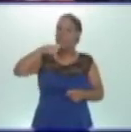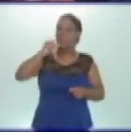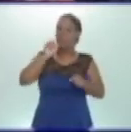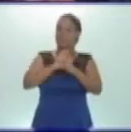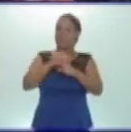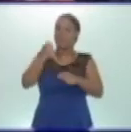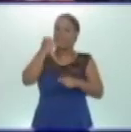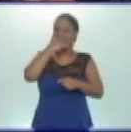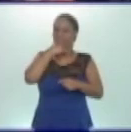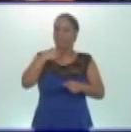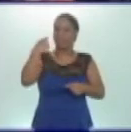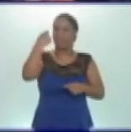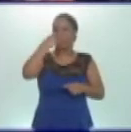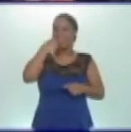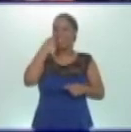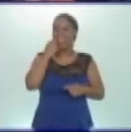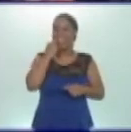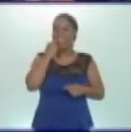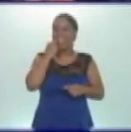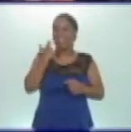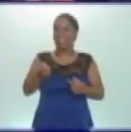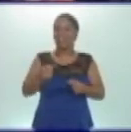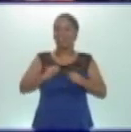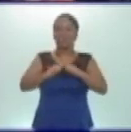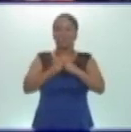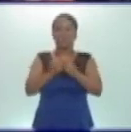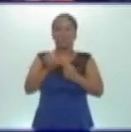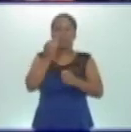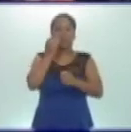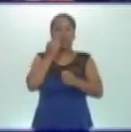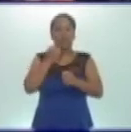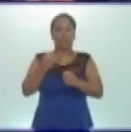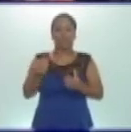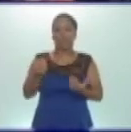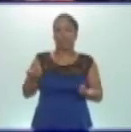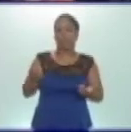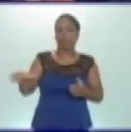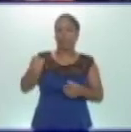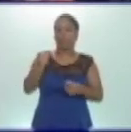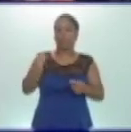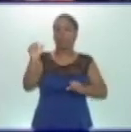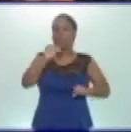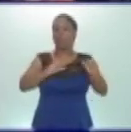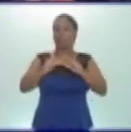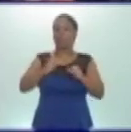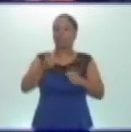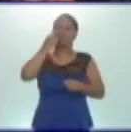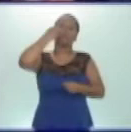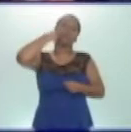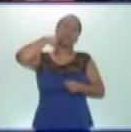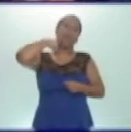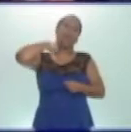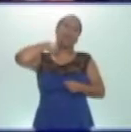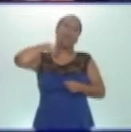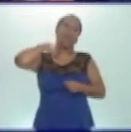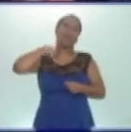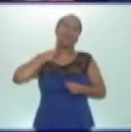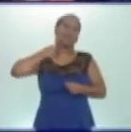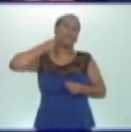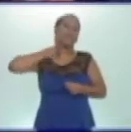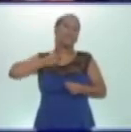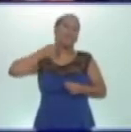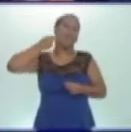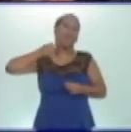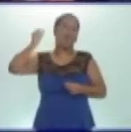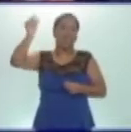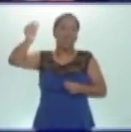cortan y trituran los alimentos que tomamos. Toda esa sustancia pasa por la faringe. La faringe es una cavidad